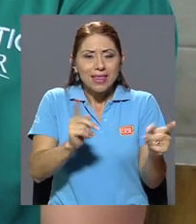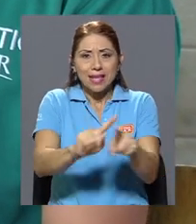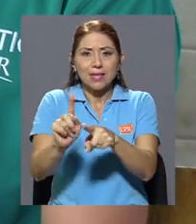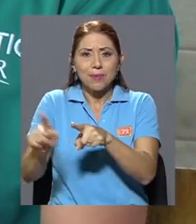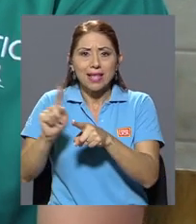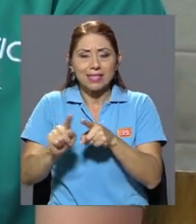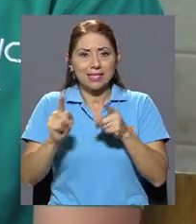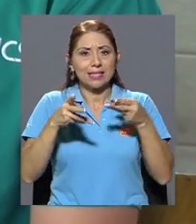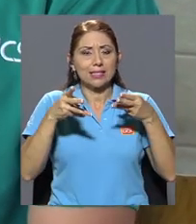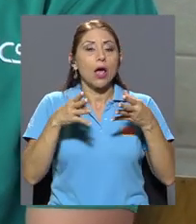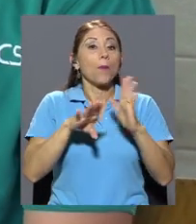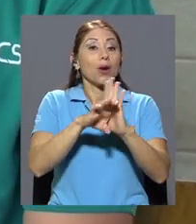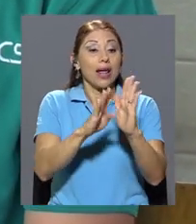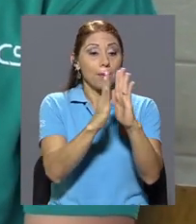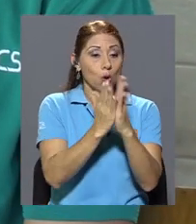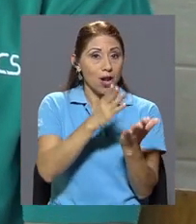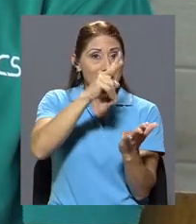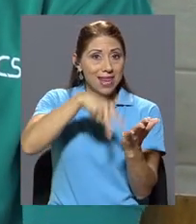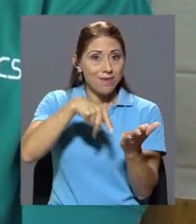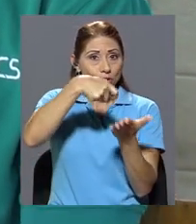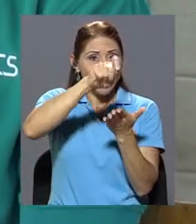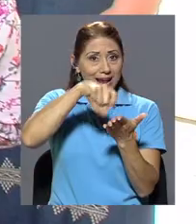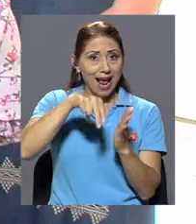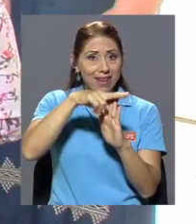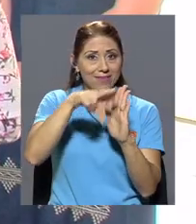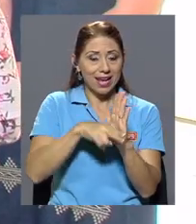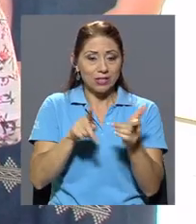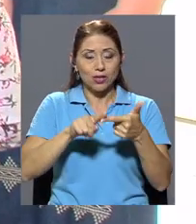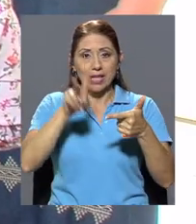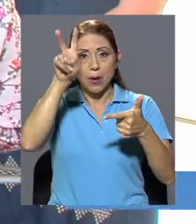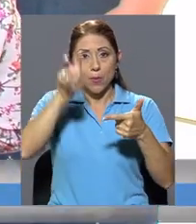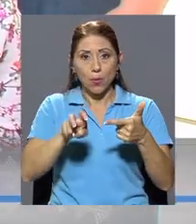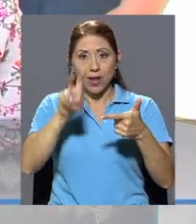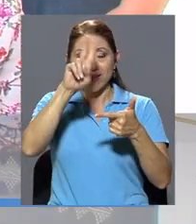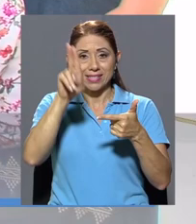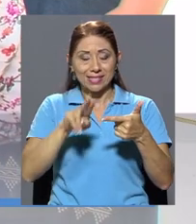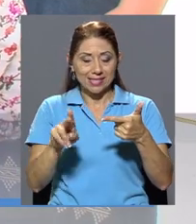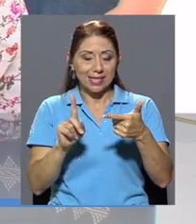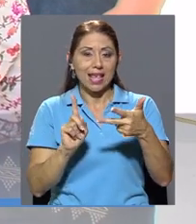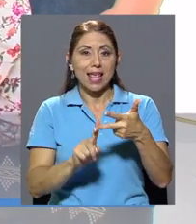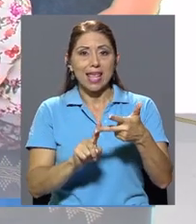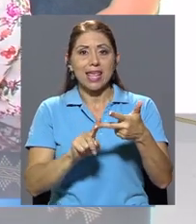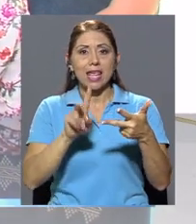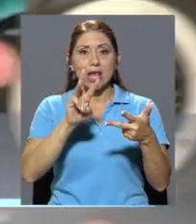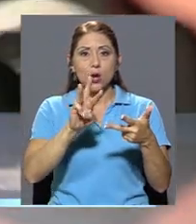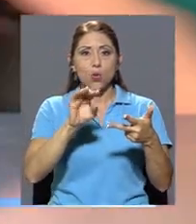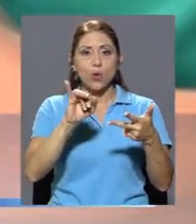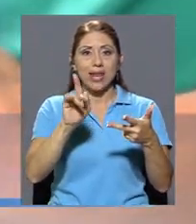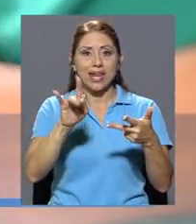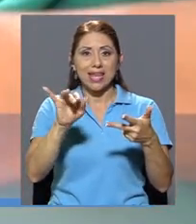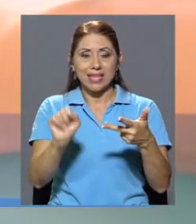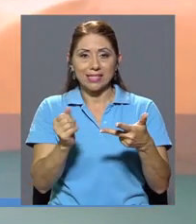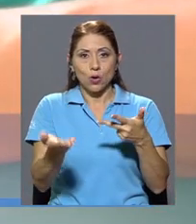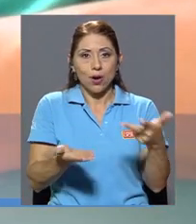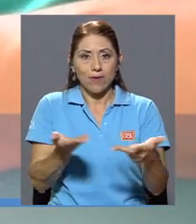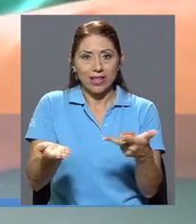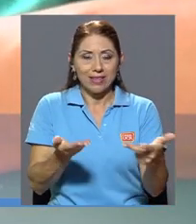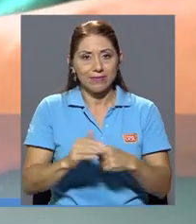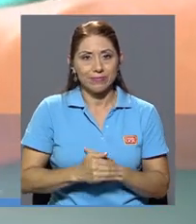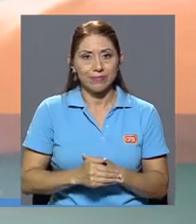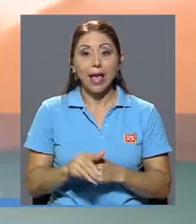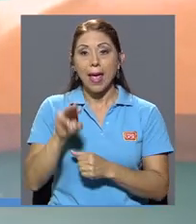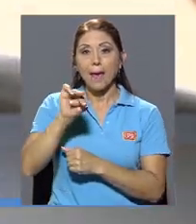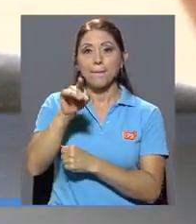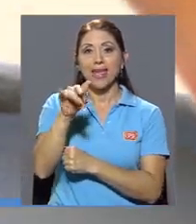virtual, como lo es el libro de calificaciones, las pruebas en línea y wikis colaborativas, entre otros. Metix también